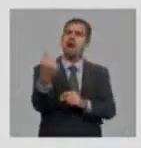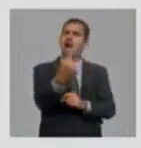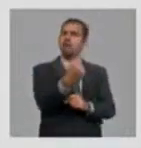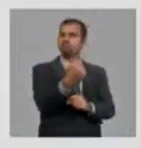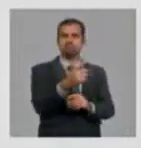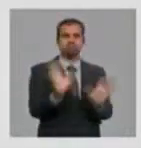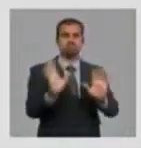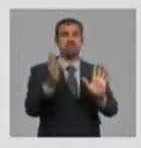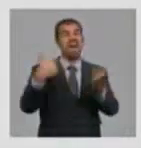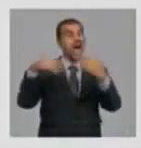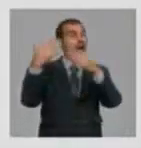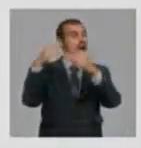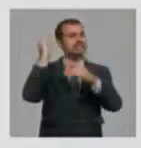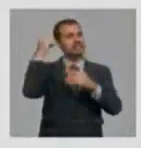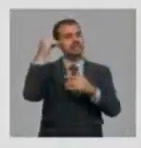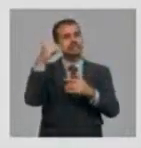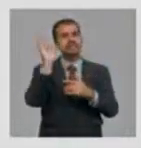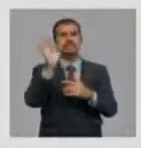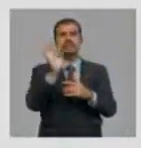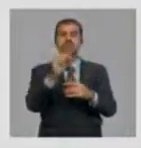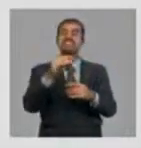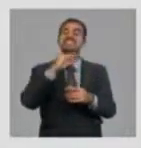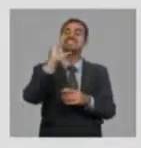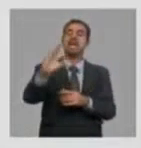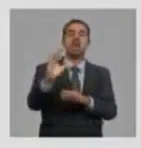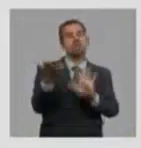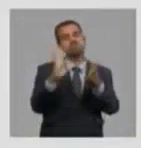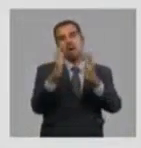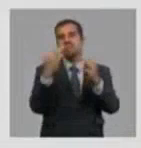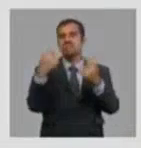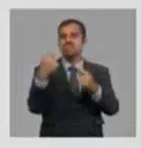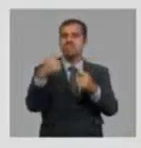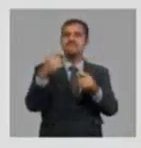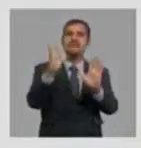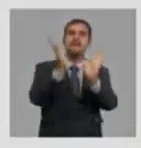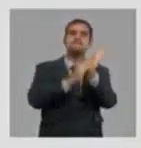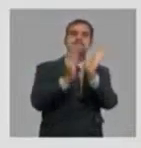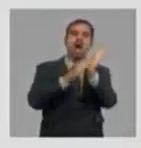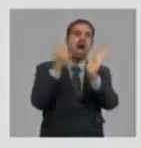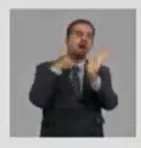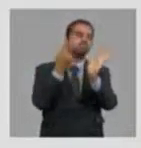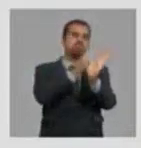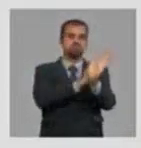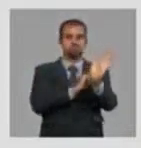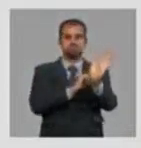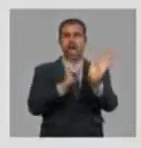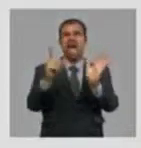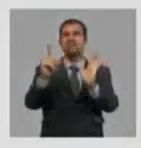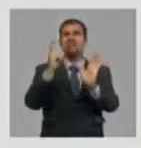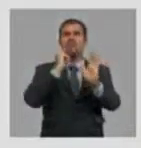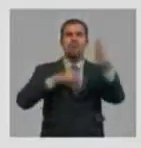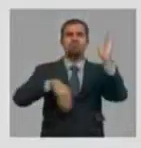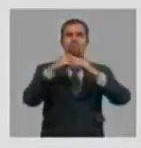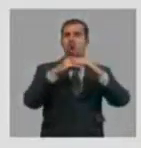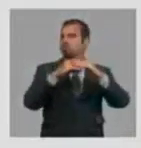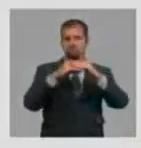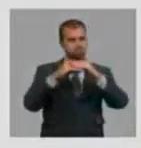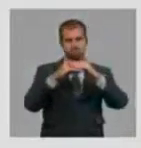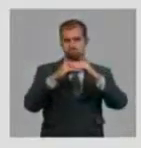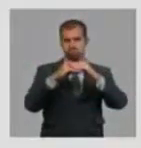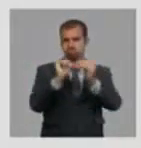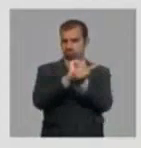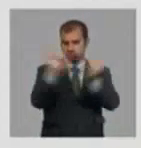siempre una referencia del salario medio mensual del año anterior. Ellos no tienen el límite ese y pueden retribuir